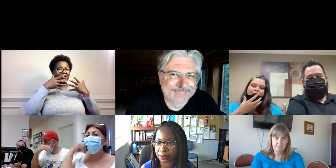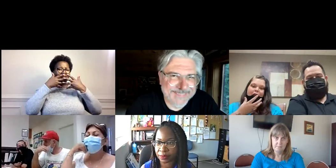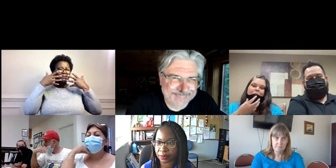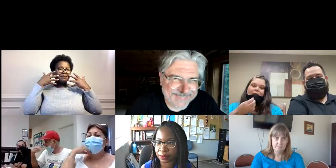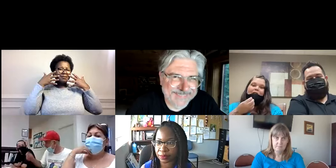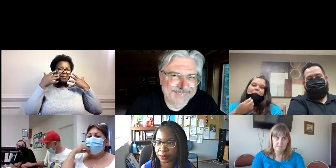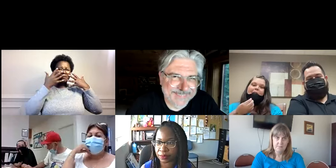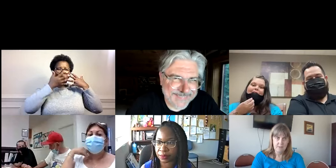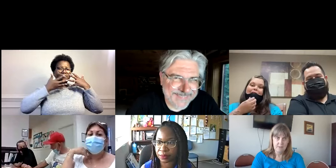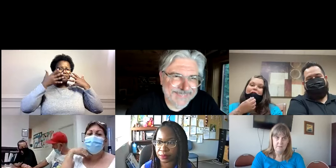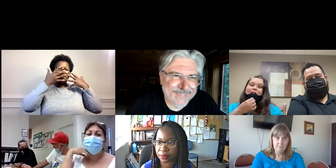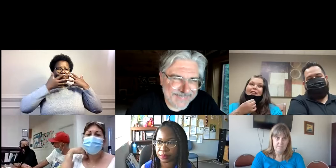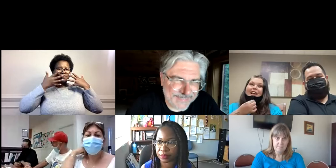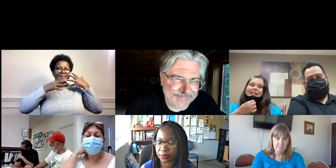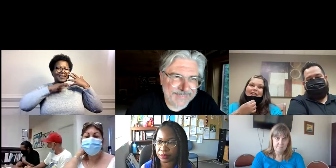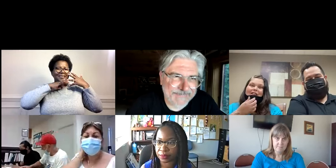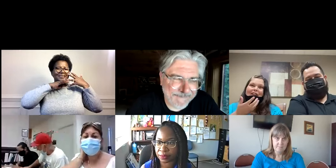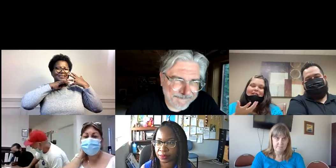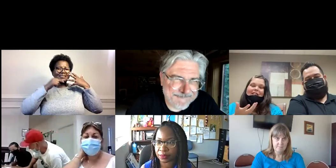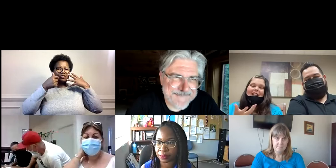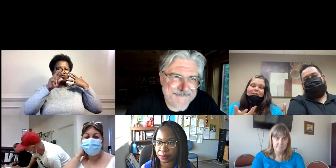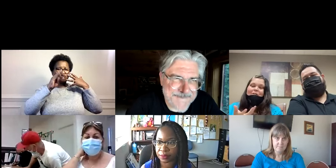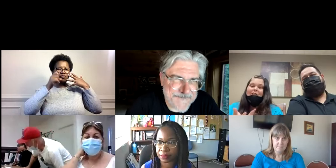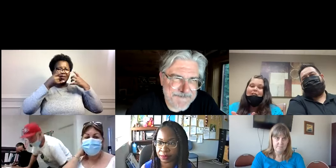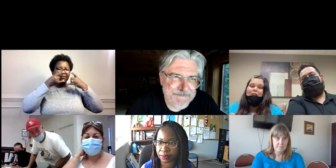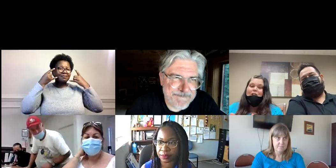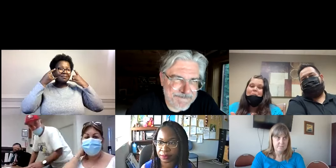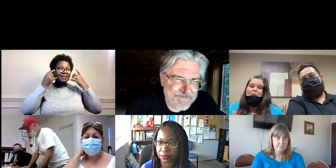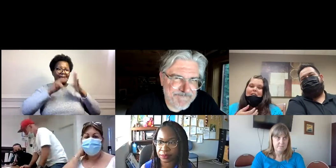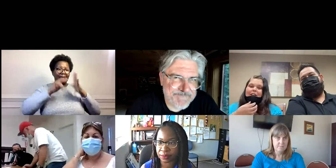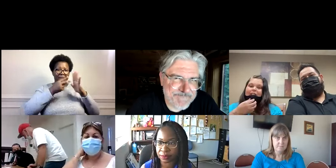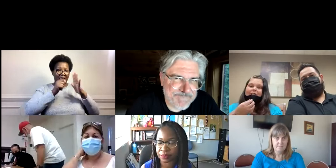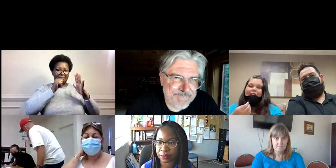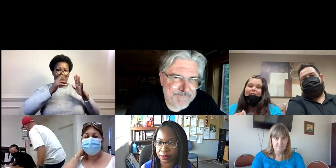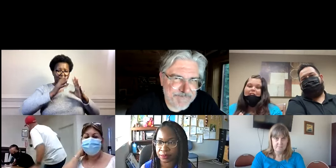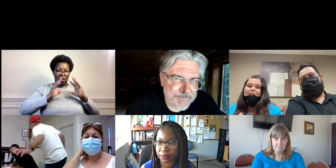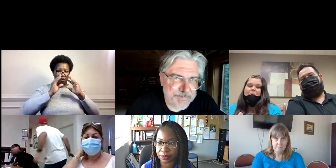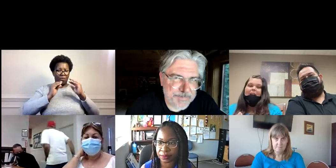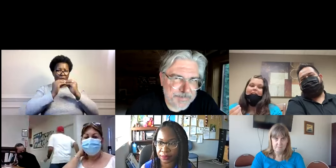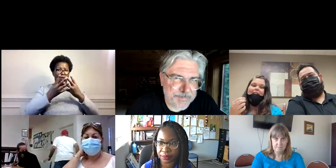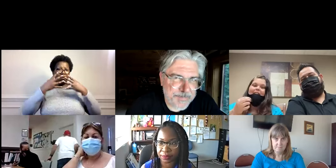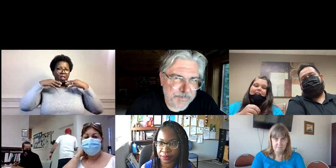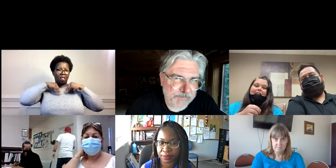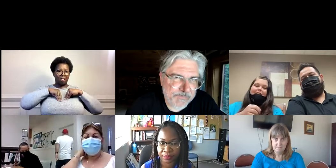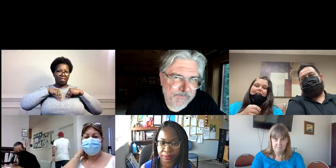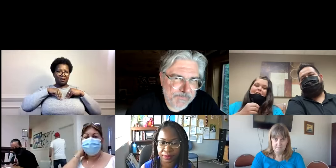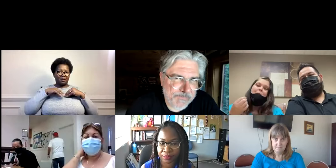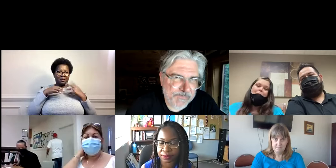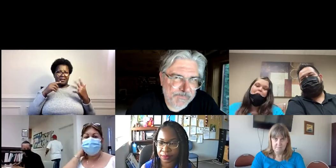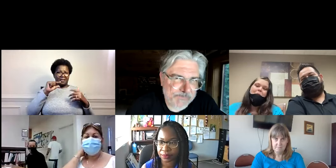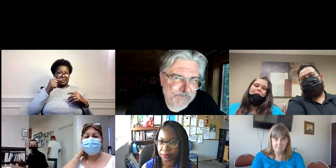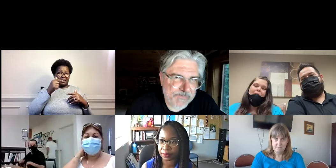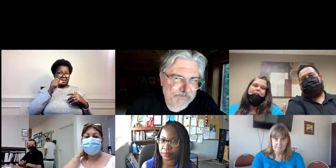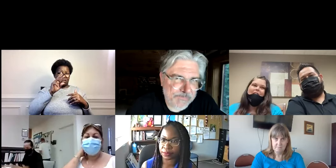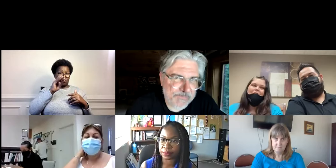máscara, ¿verdad? Esos gérmenes microbios que están en su máscara. Técnicamente uno no se está deshaciendo de